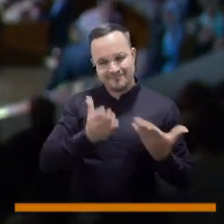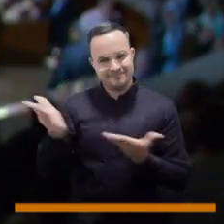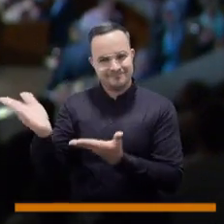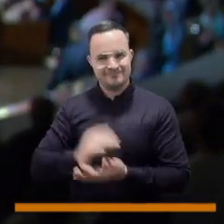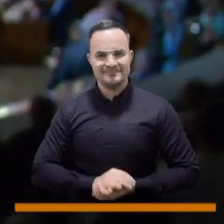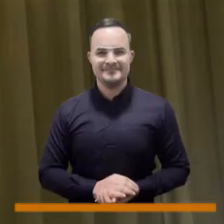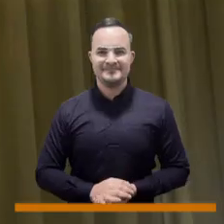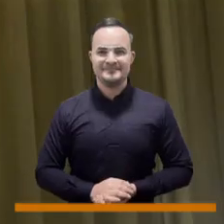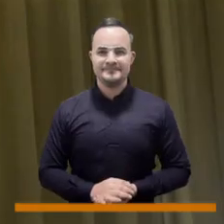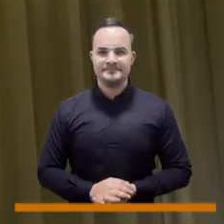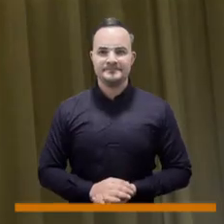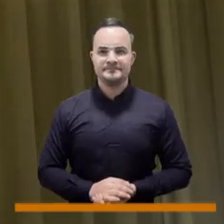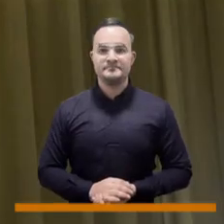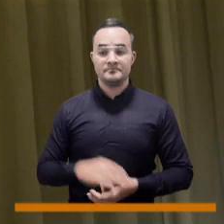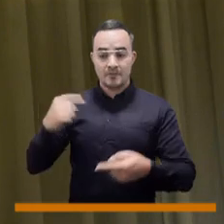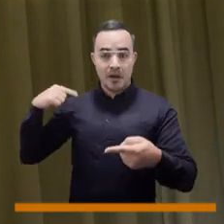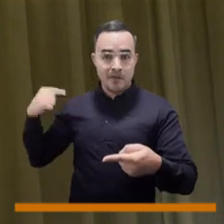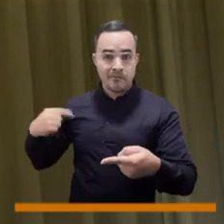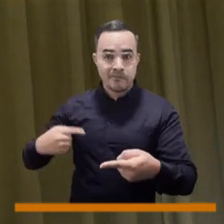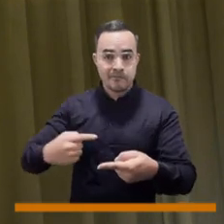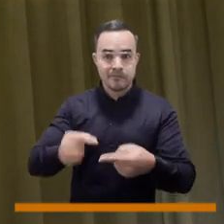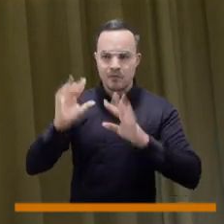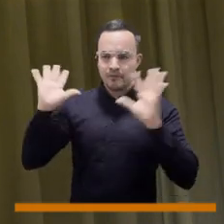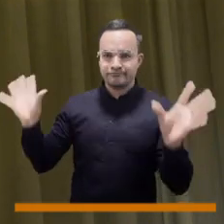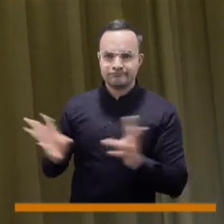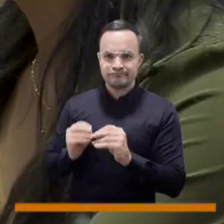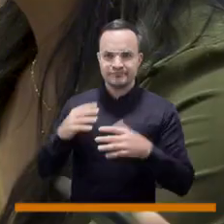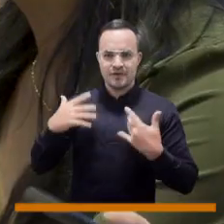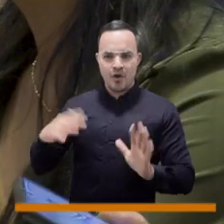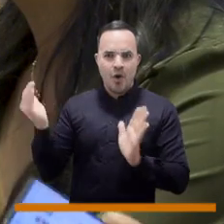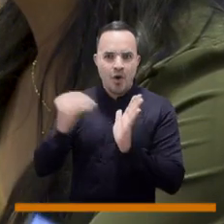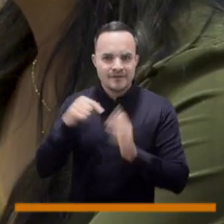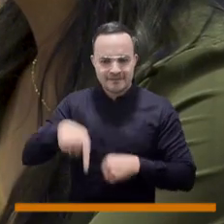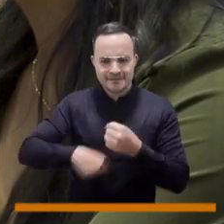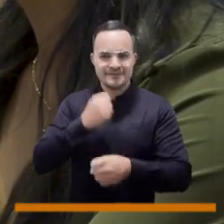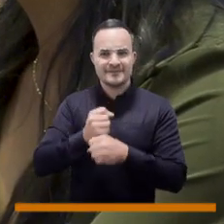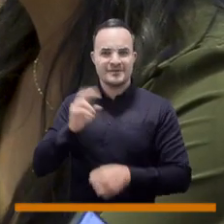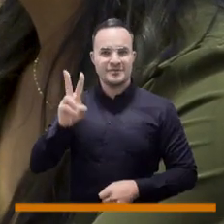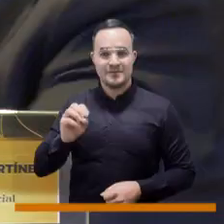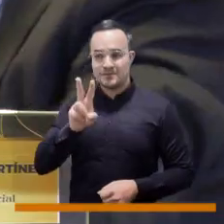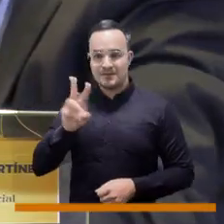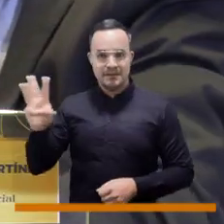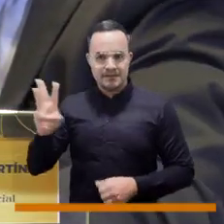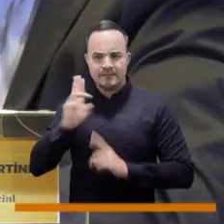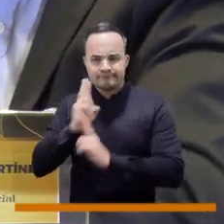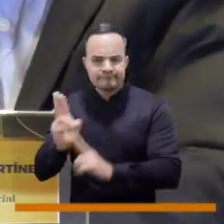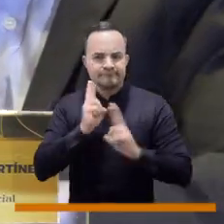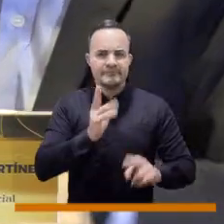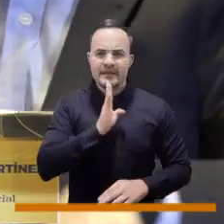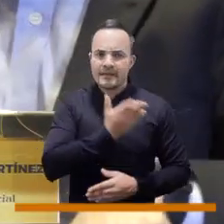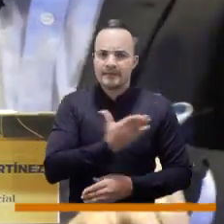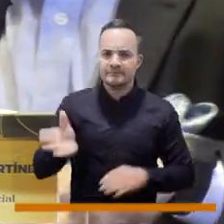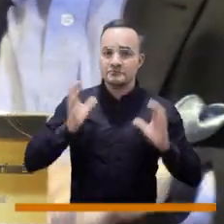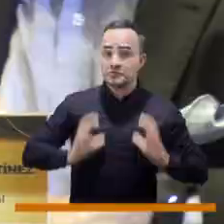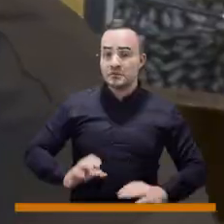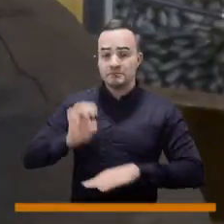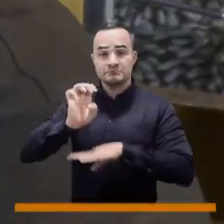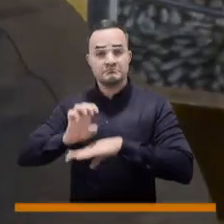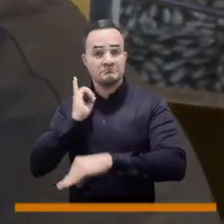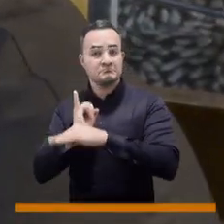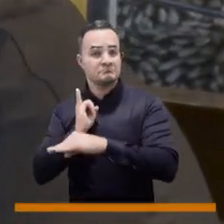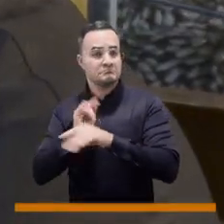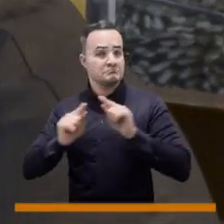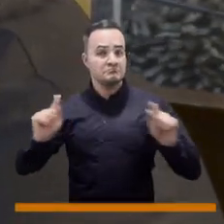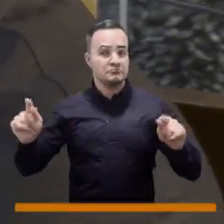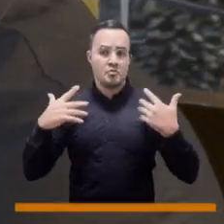Es la vigésima cuarta versión de los premios que resaltan el trabajo de ciudadanos, entidades e instituciones que mediante